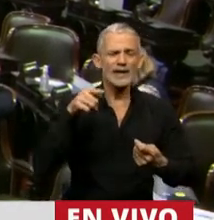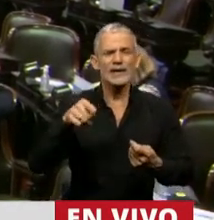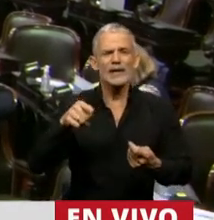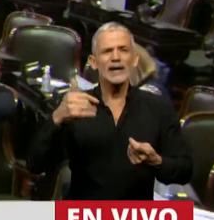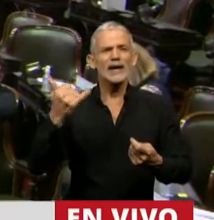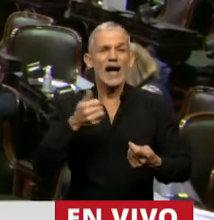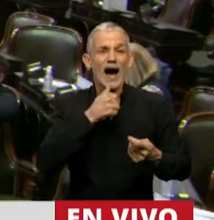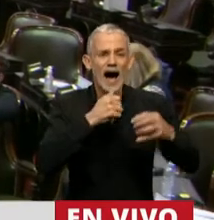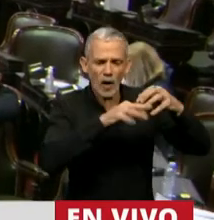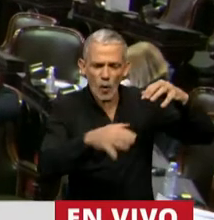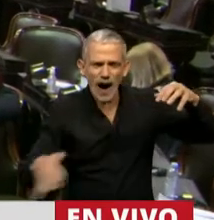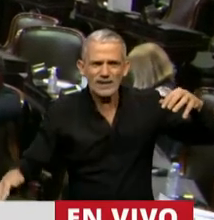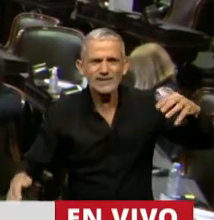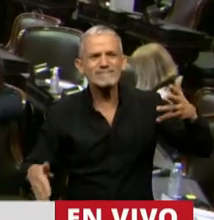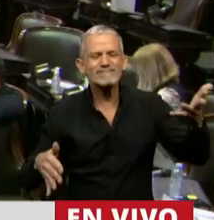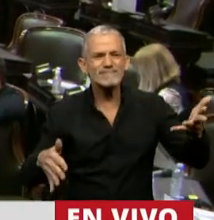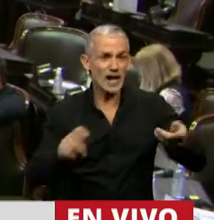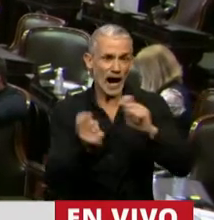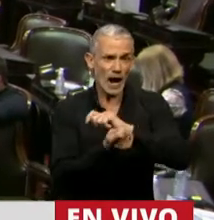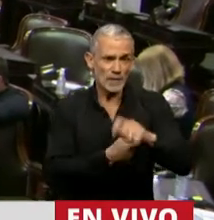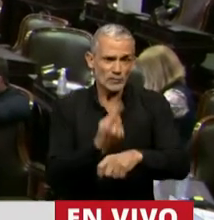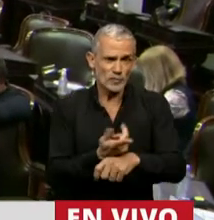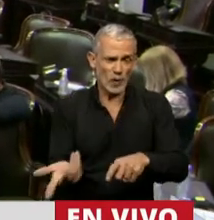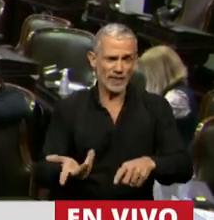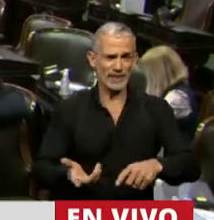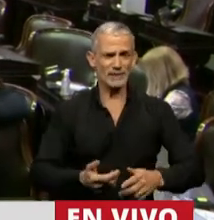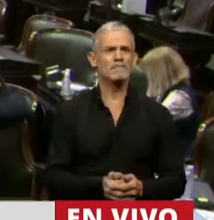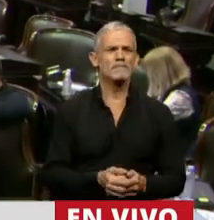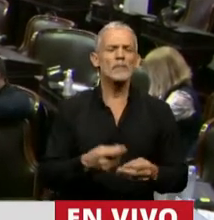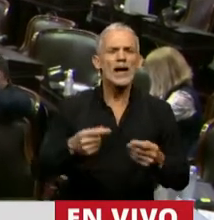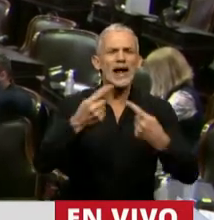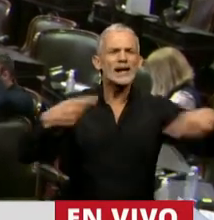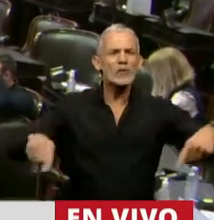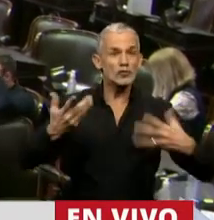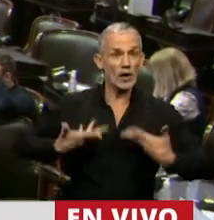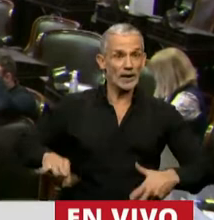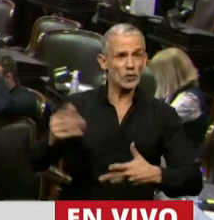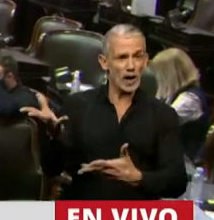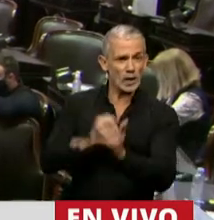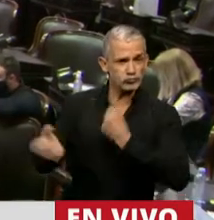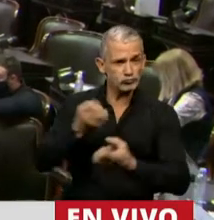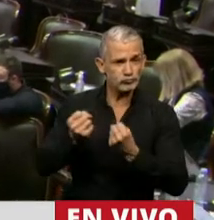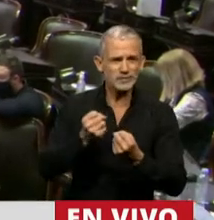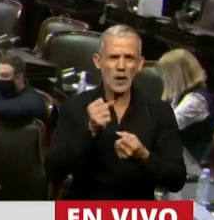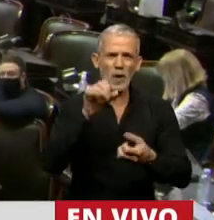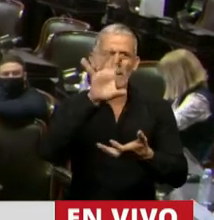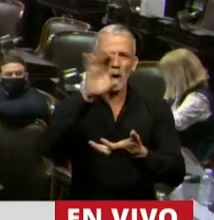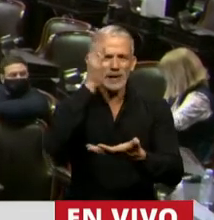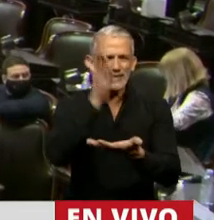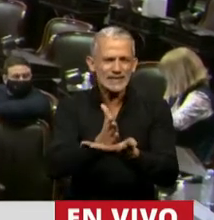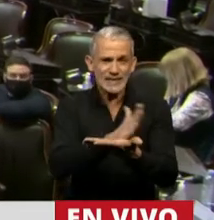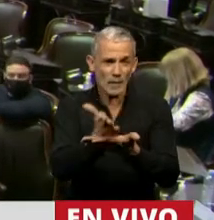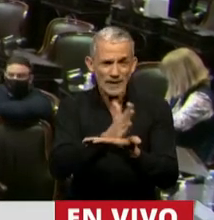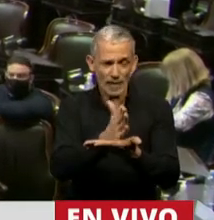imprescindible. Modificada. Los recursos naturales interprovinciales es